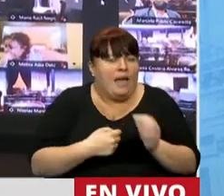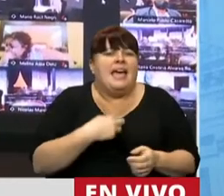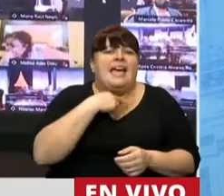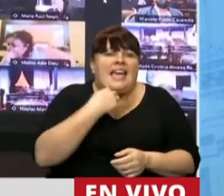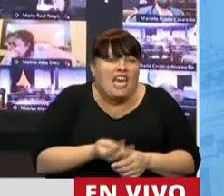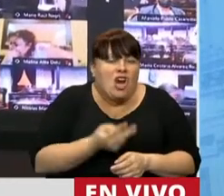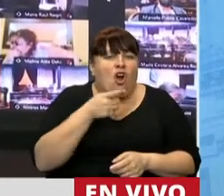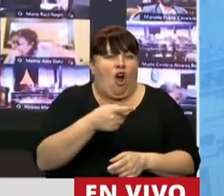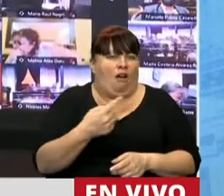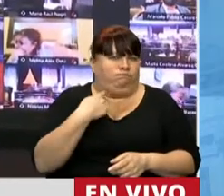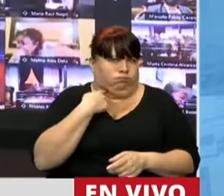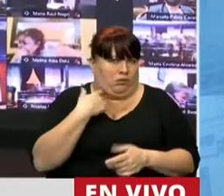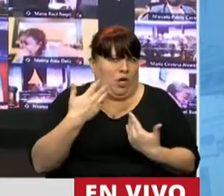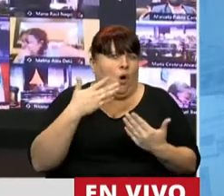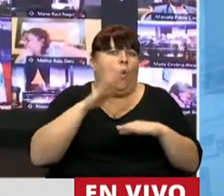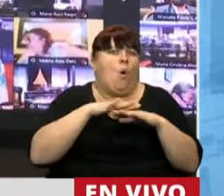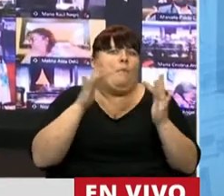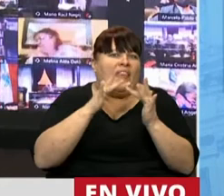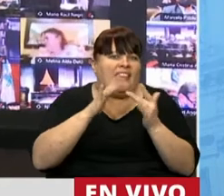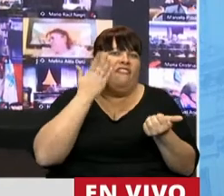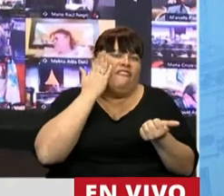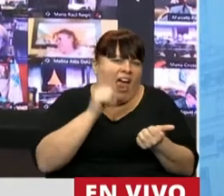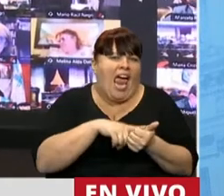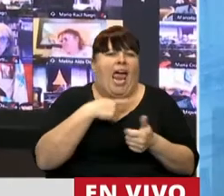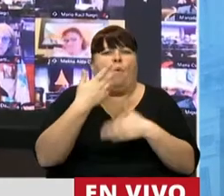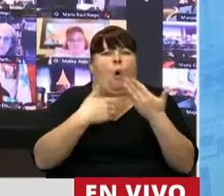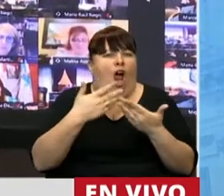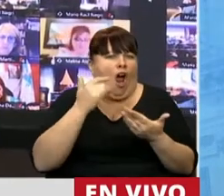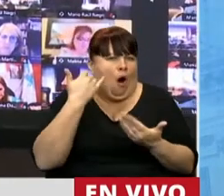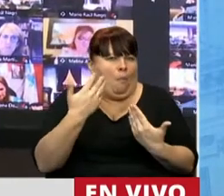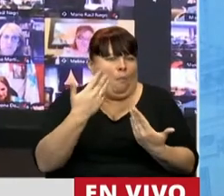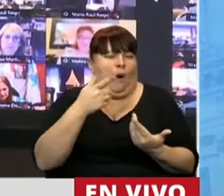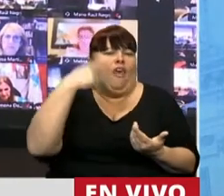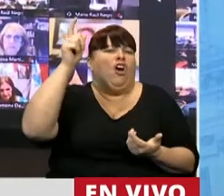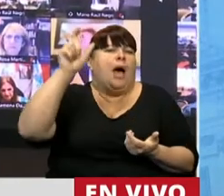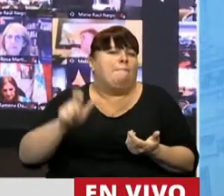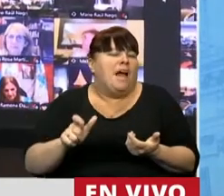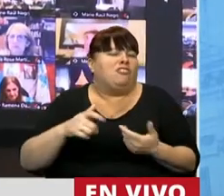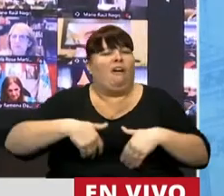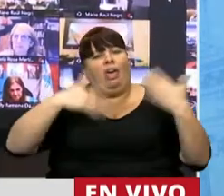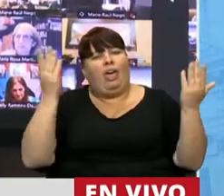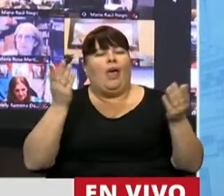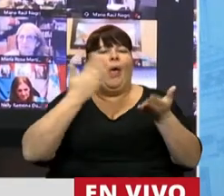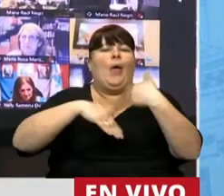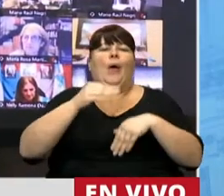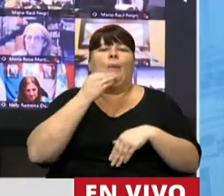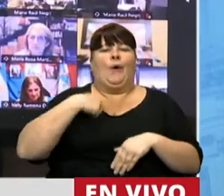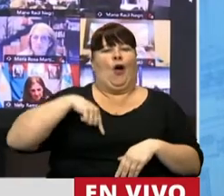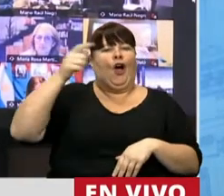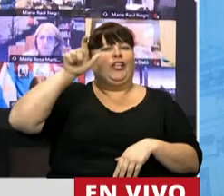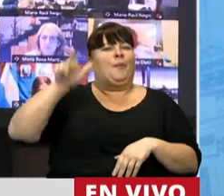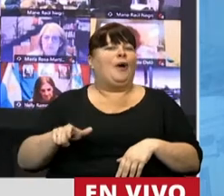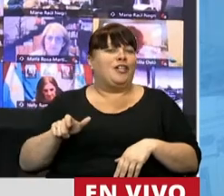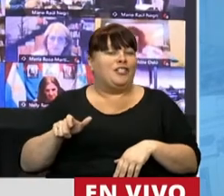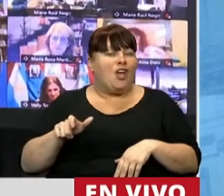hijo está expuesto a través de redes sociales, Facebook o juegos, a que alguien solapadamente se haga pasar por otra persona